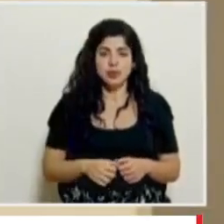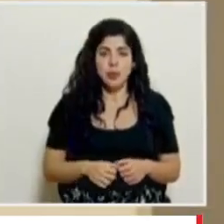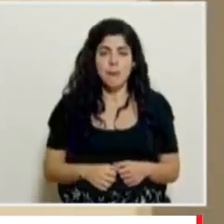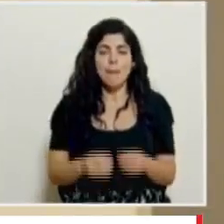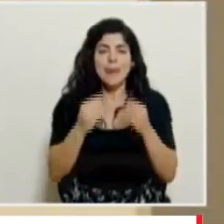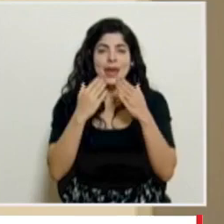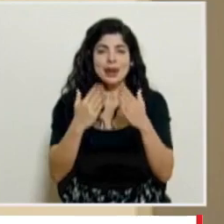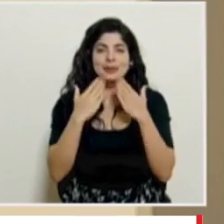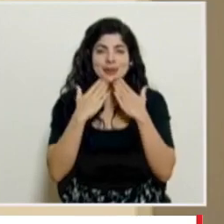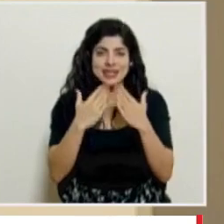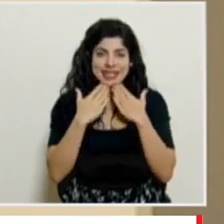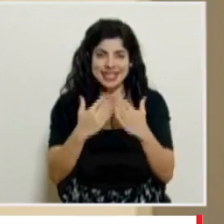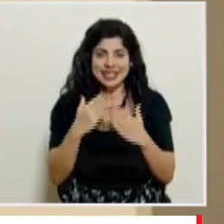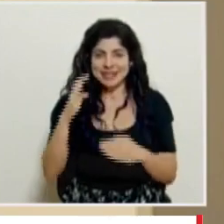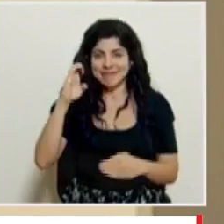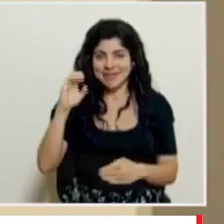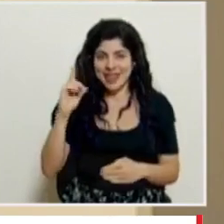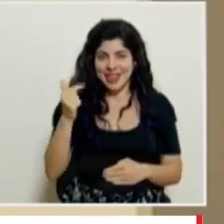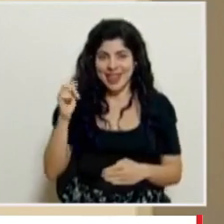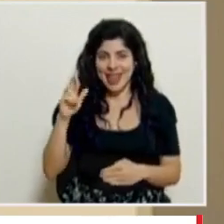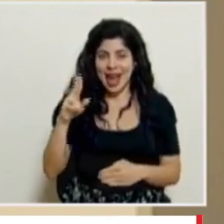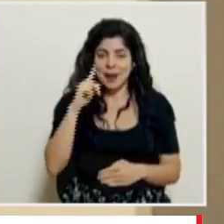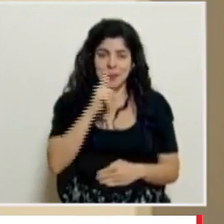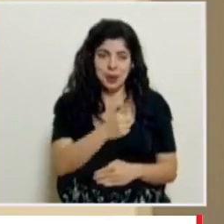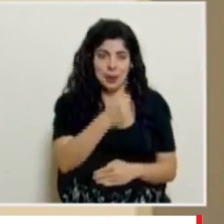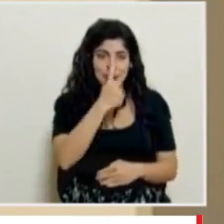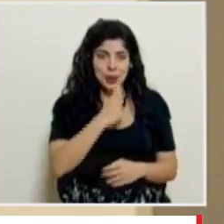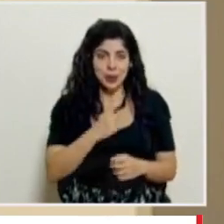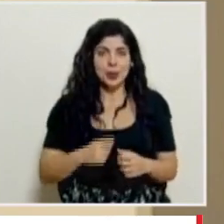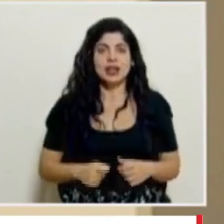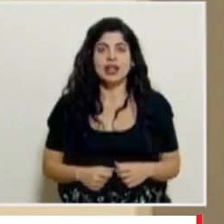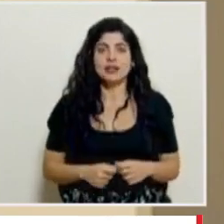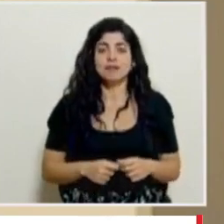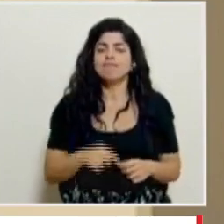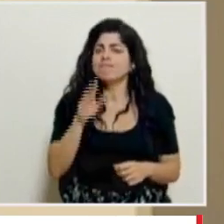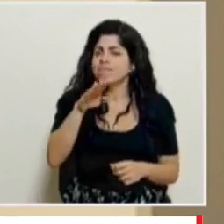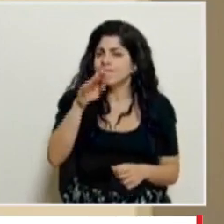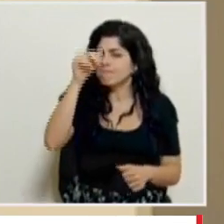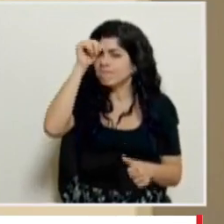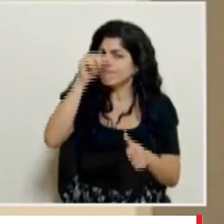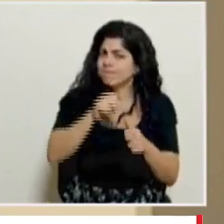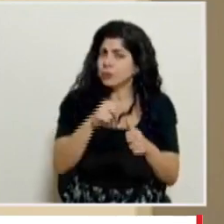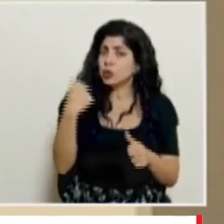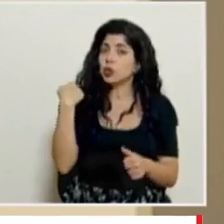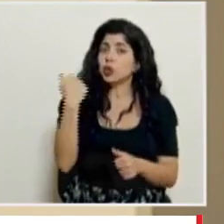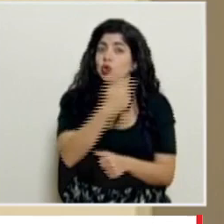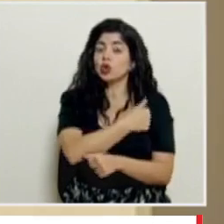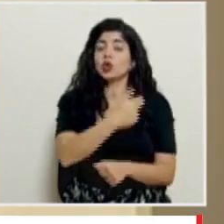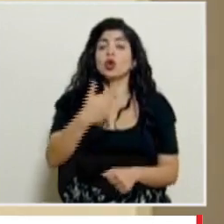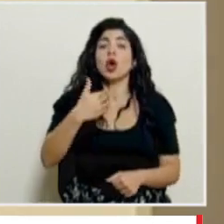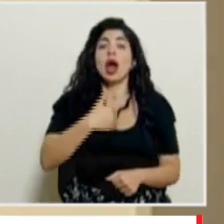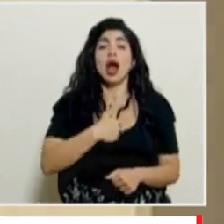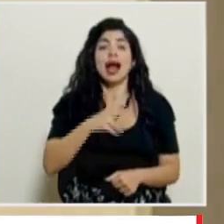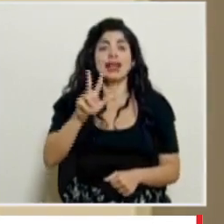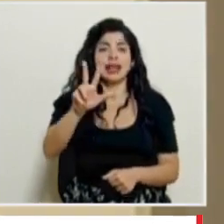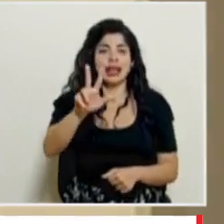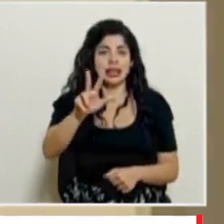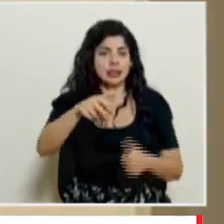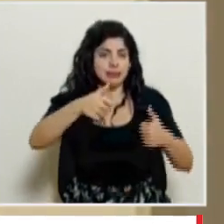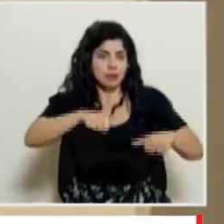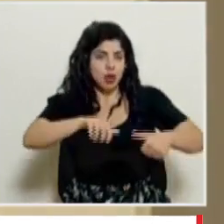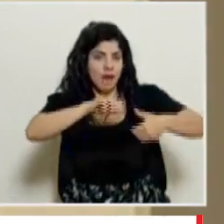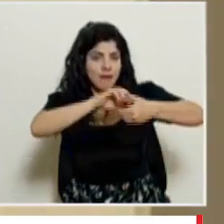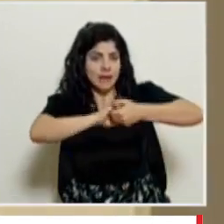muchísimas gracias don Edgar por su consulta recordar nada más nosotros tenemos tres convenios